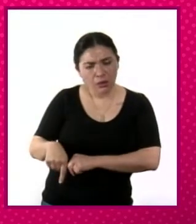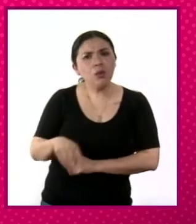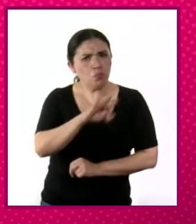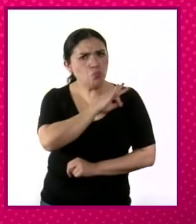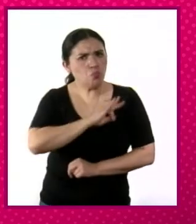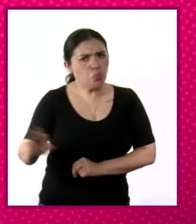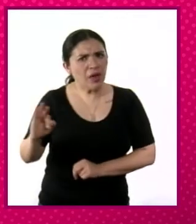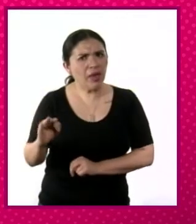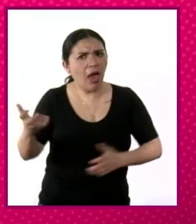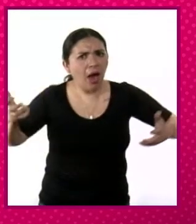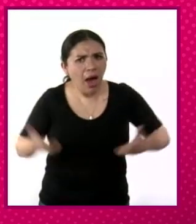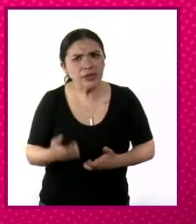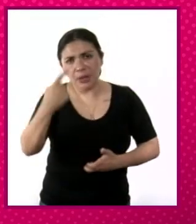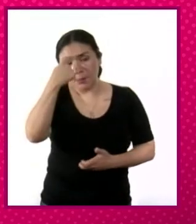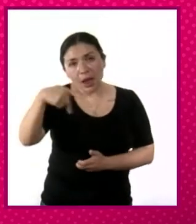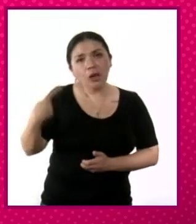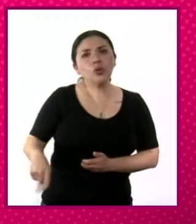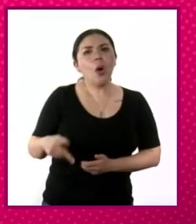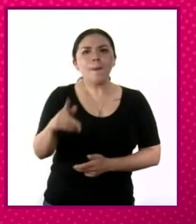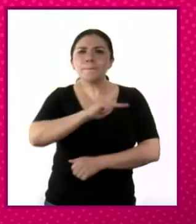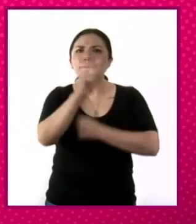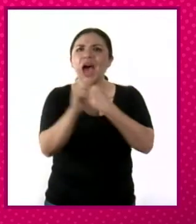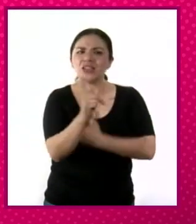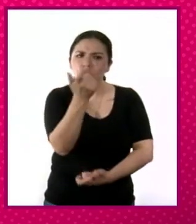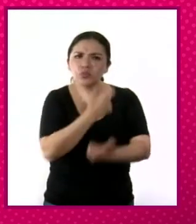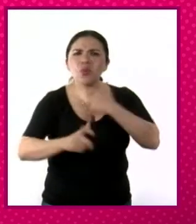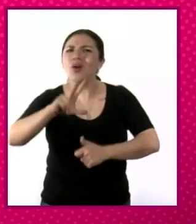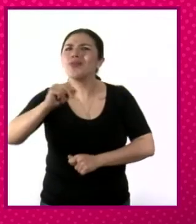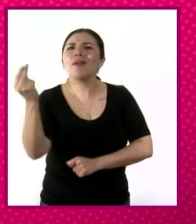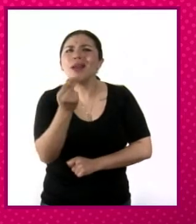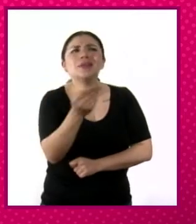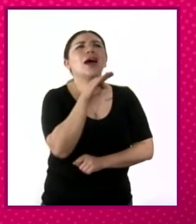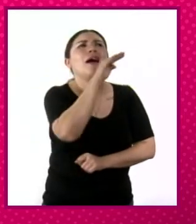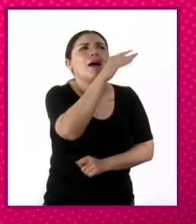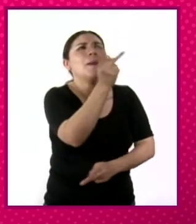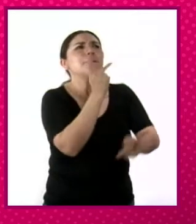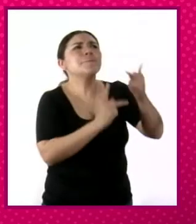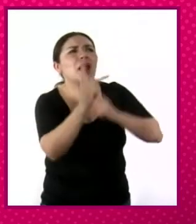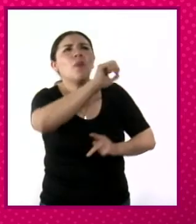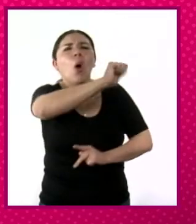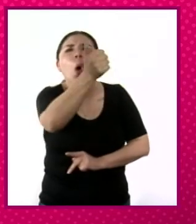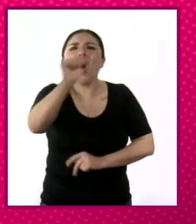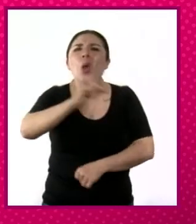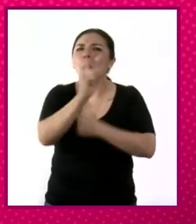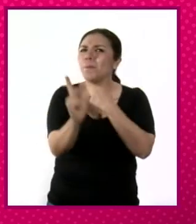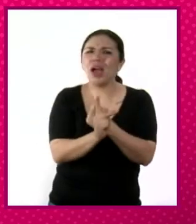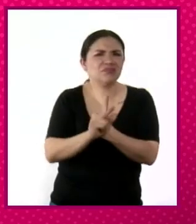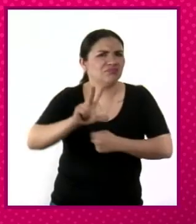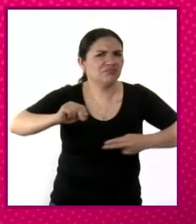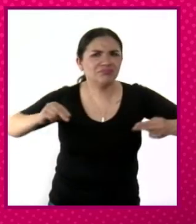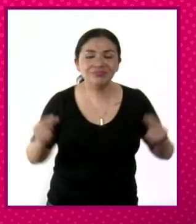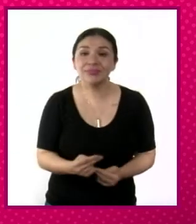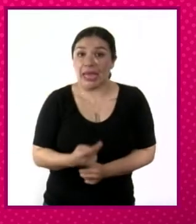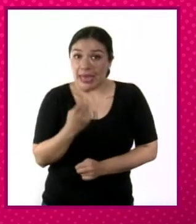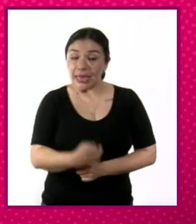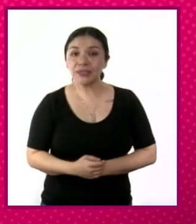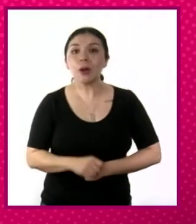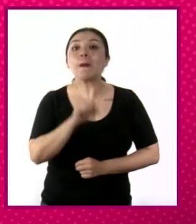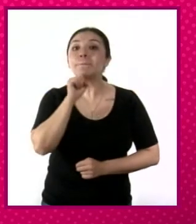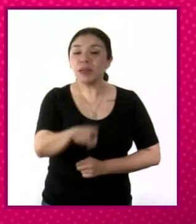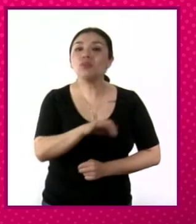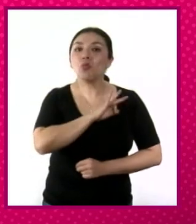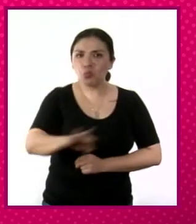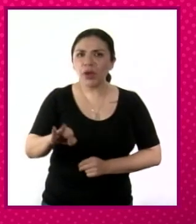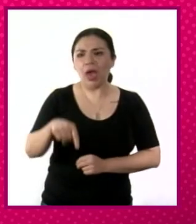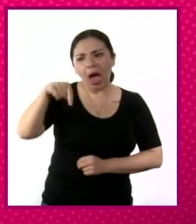permitan alcanzar soberanía económica, es decir, no estar dependiendo del exterior y al mismo tiempo le permita